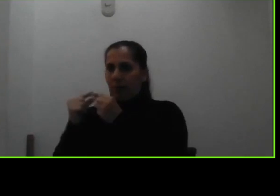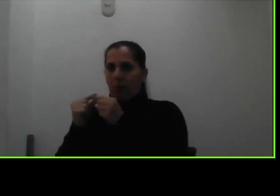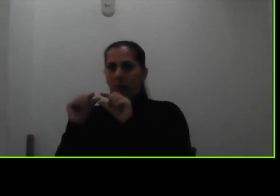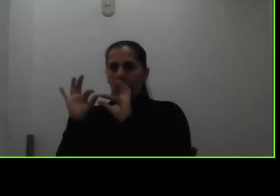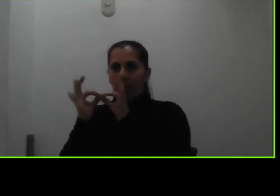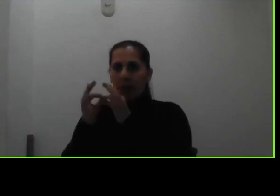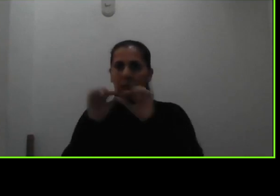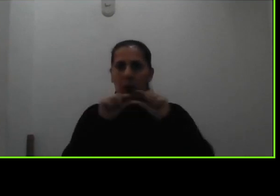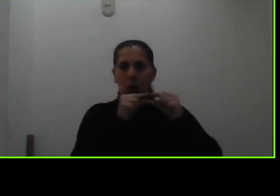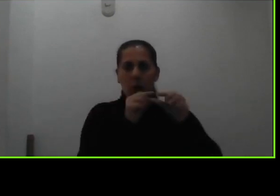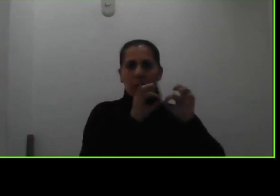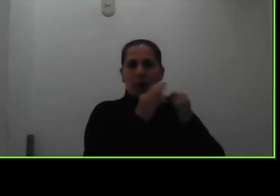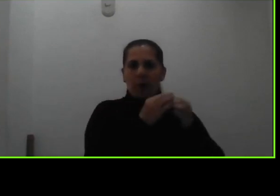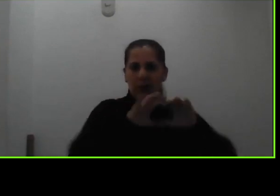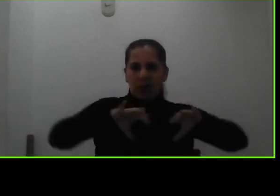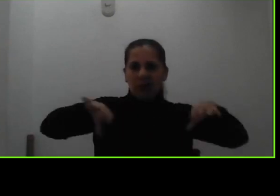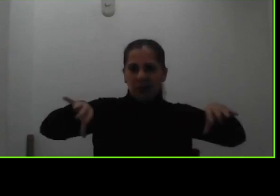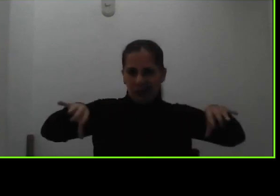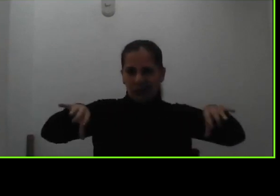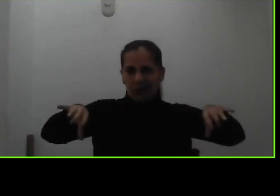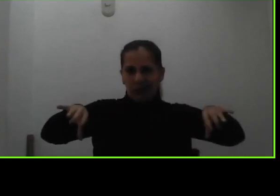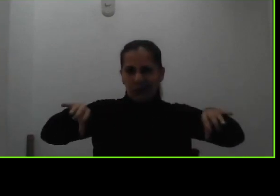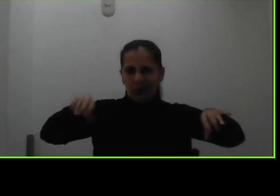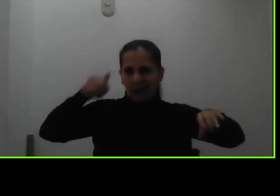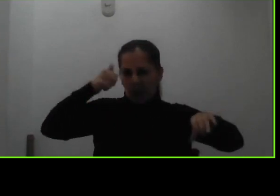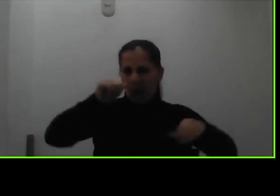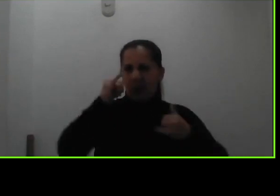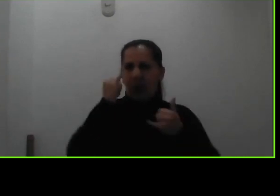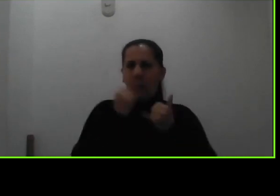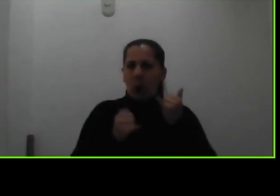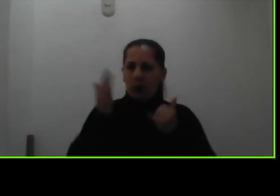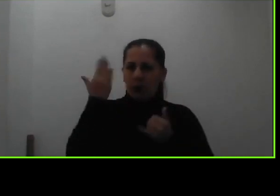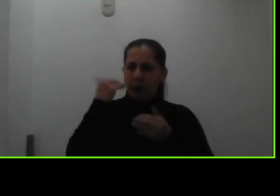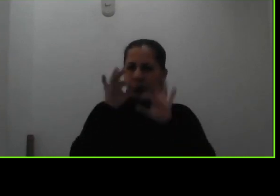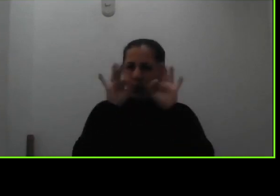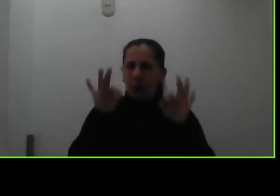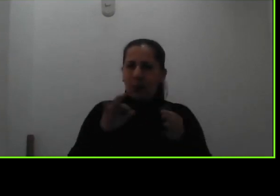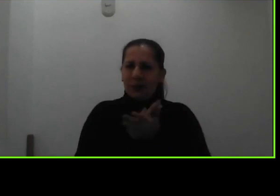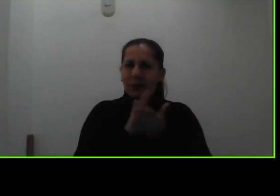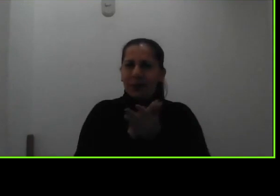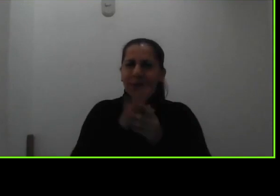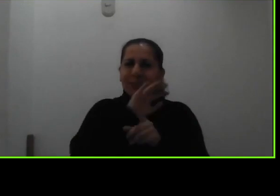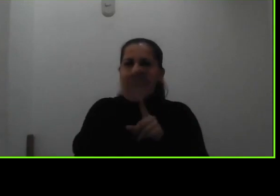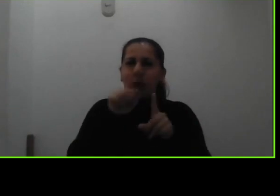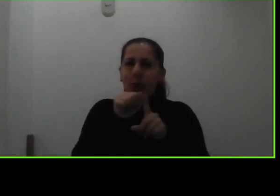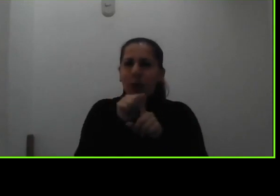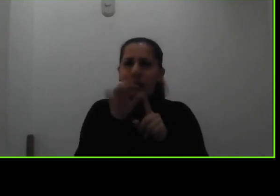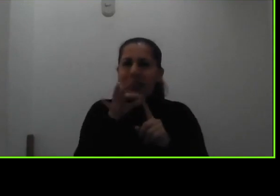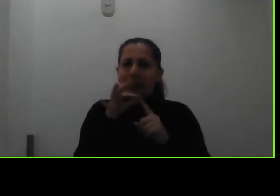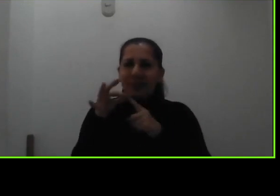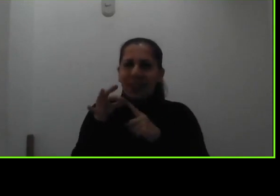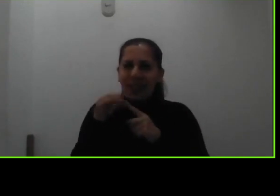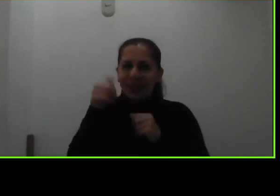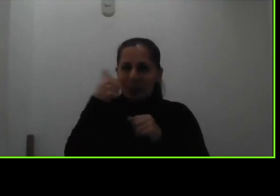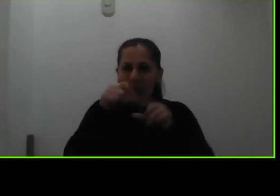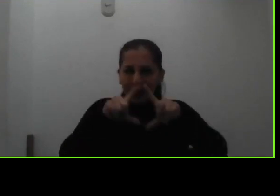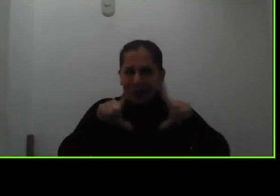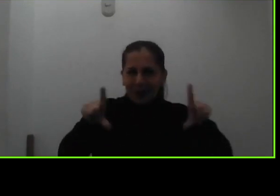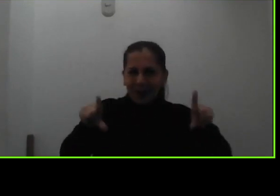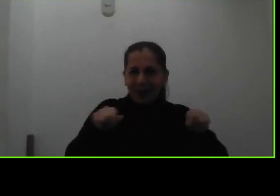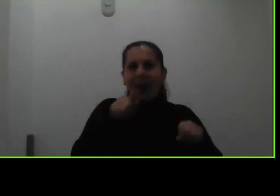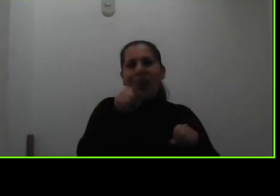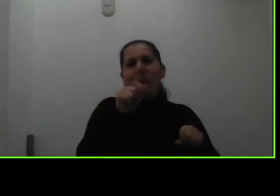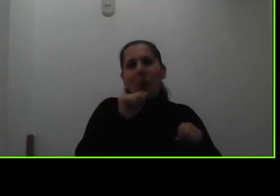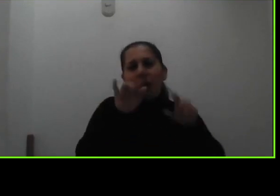que en la última sección del formulario en situaciones especiales les comentaba que hay un espacio donde ustedes pueden escribir y